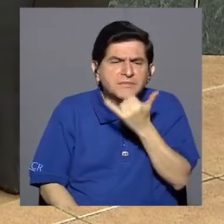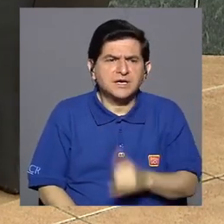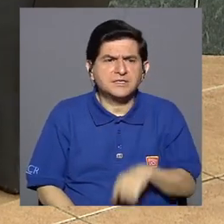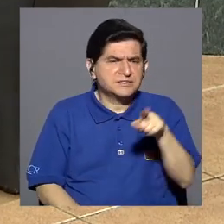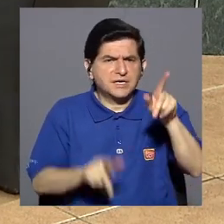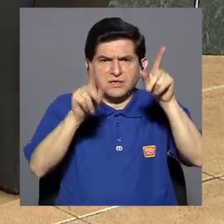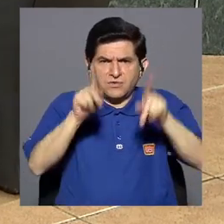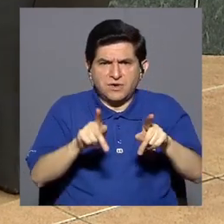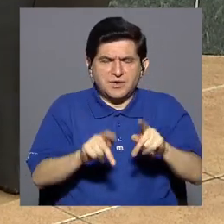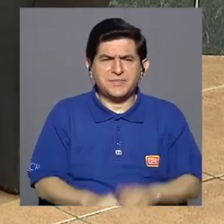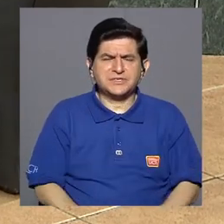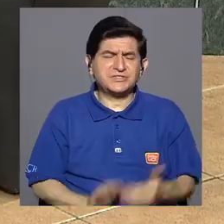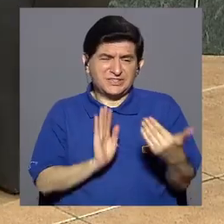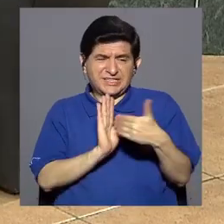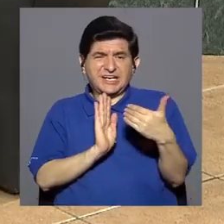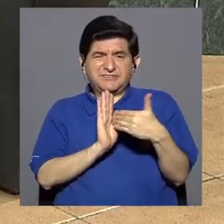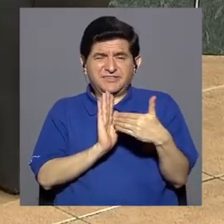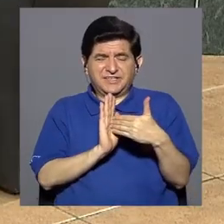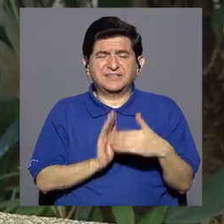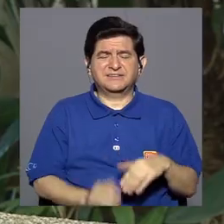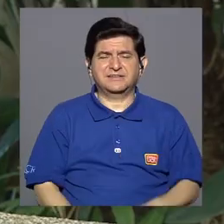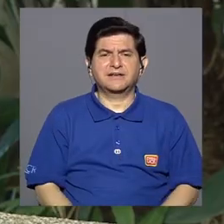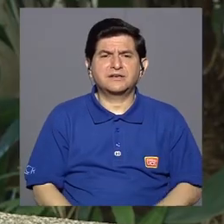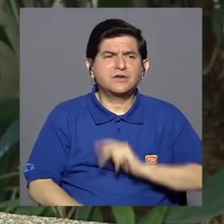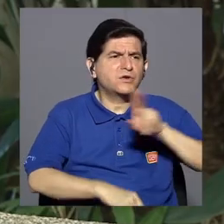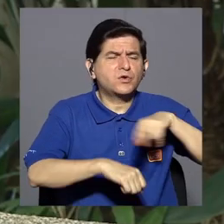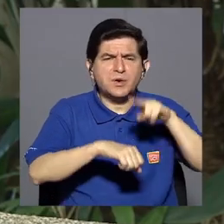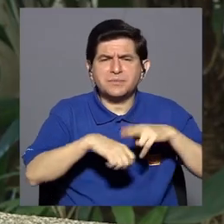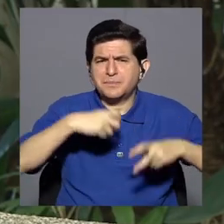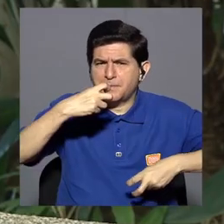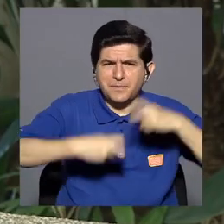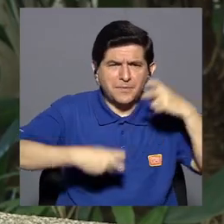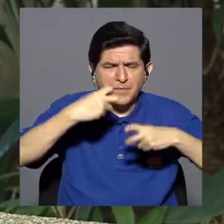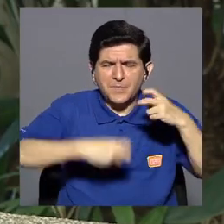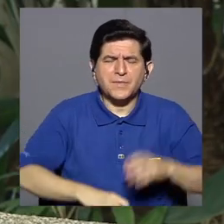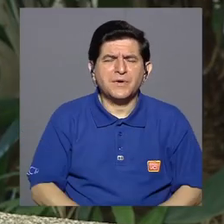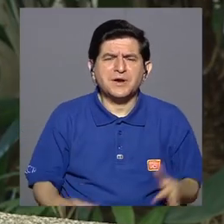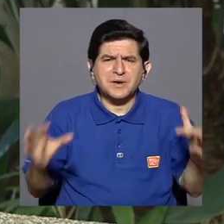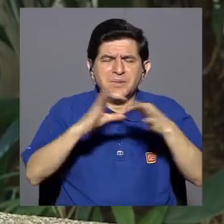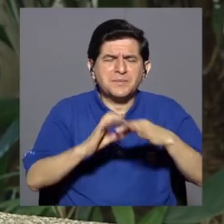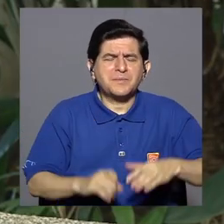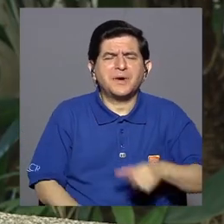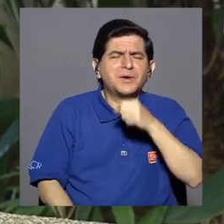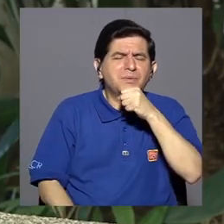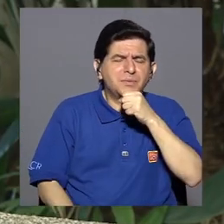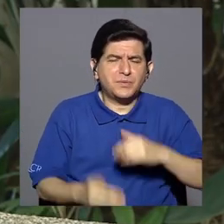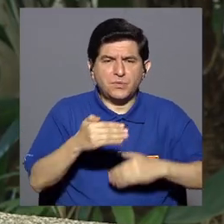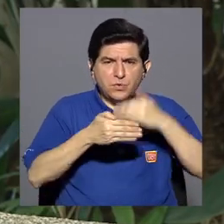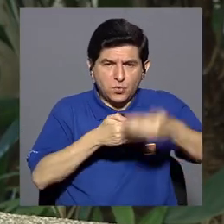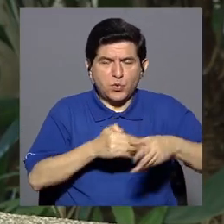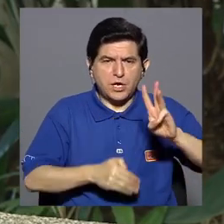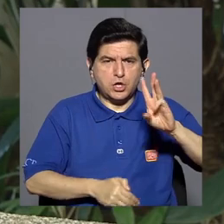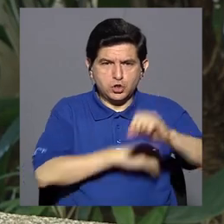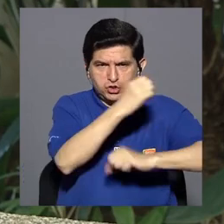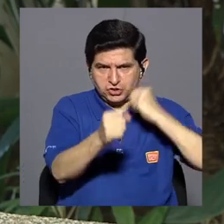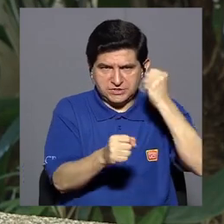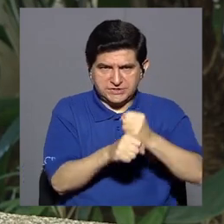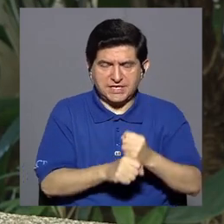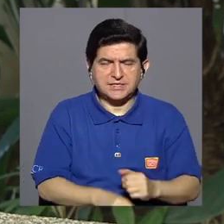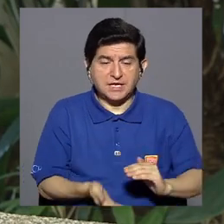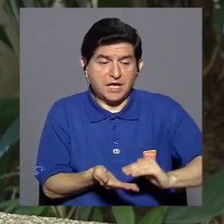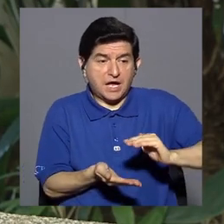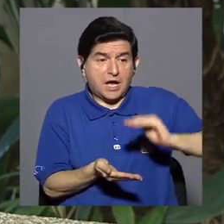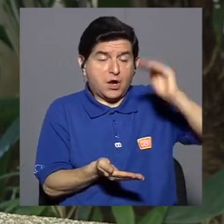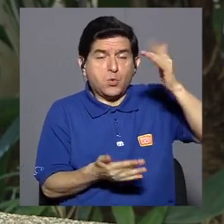pasando con las personas que la están padeciendo. Generalmente es un trastorno de la vejez, después de los 60 años aumenta la